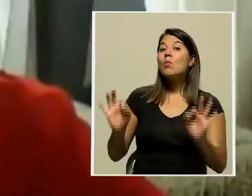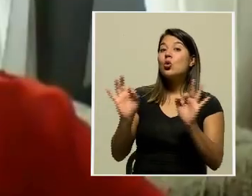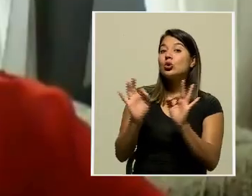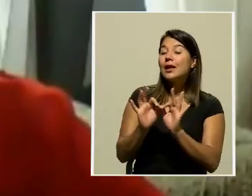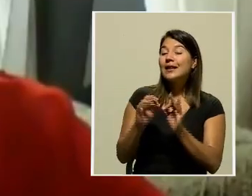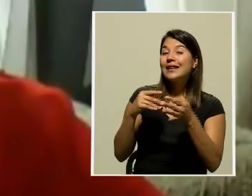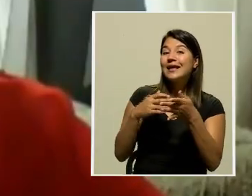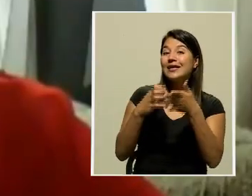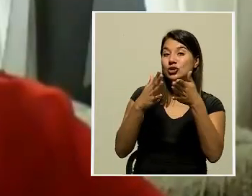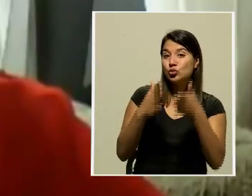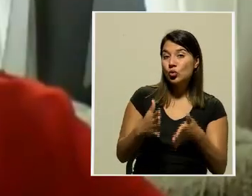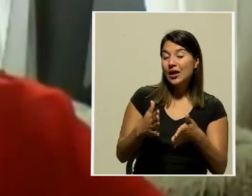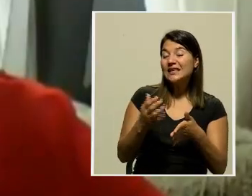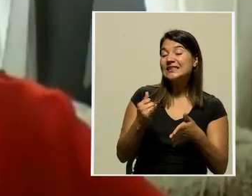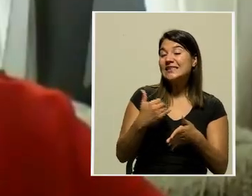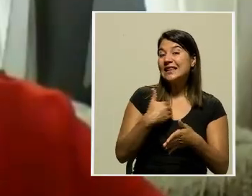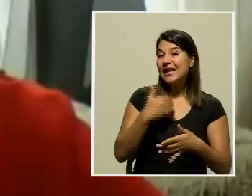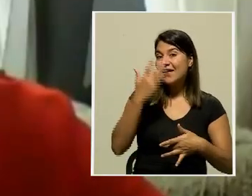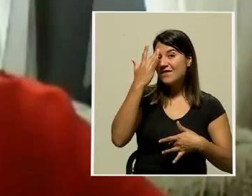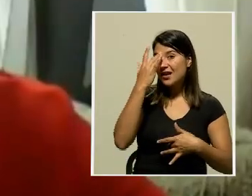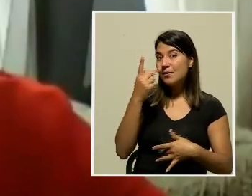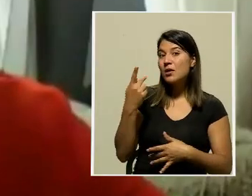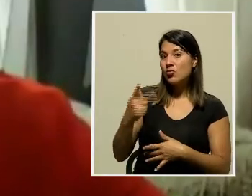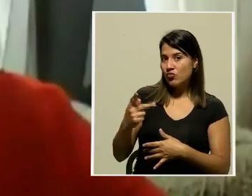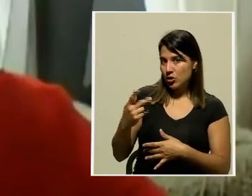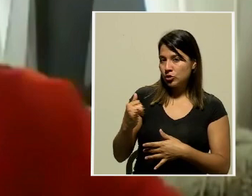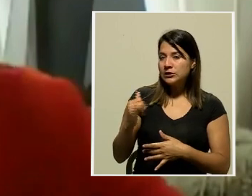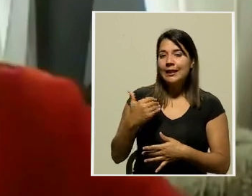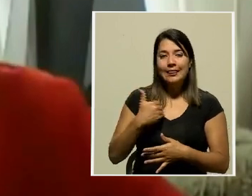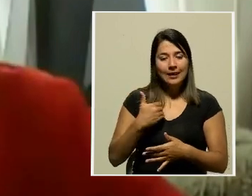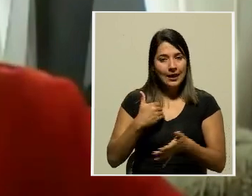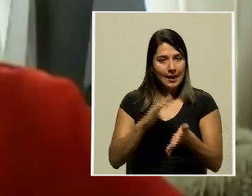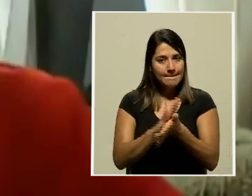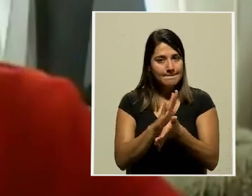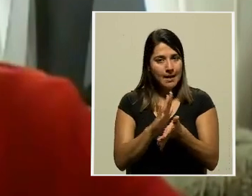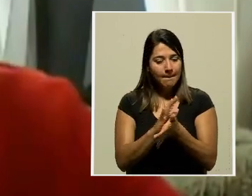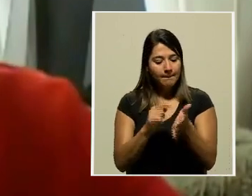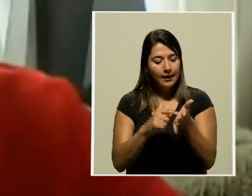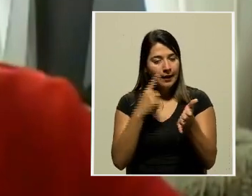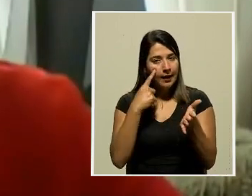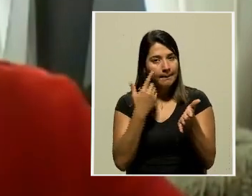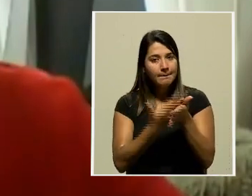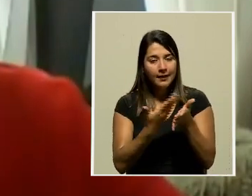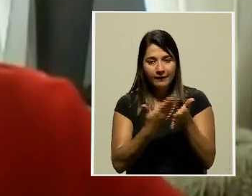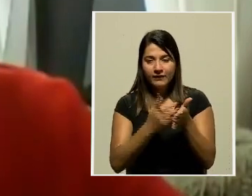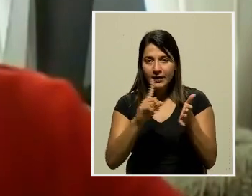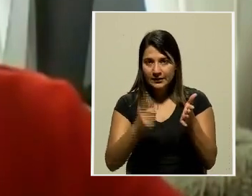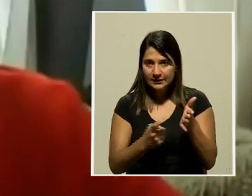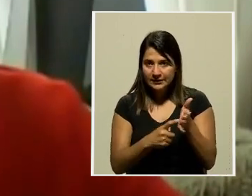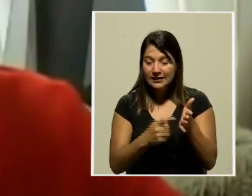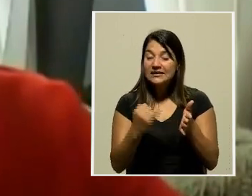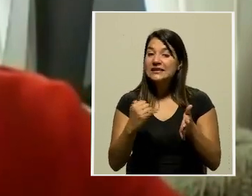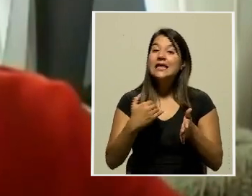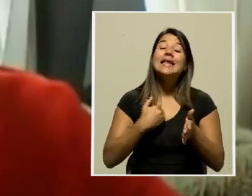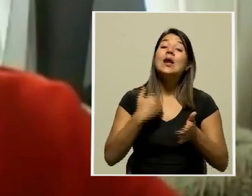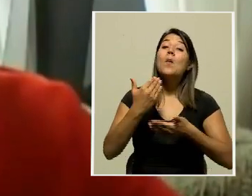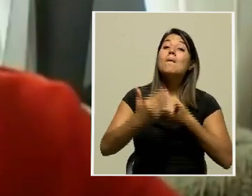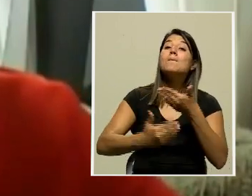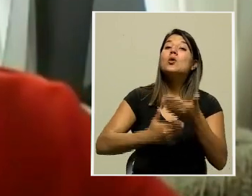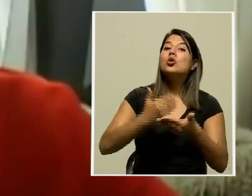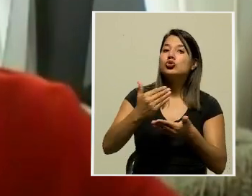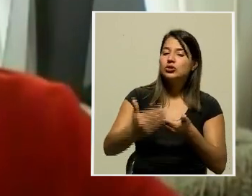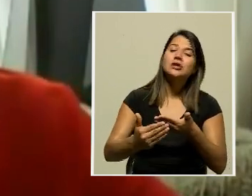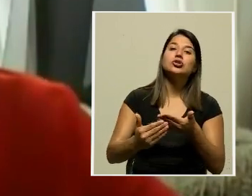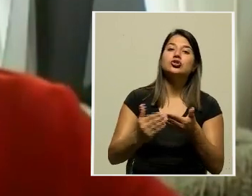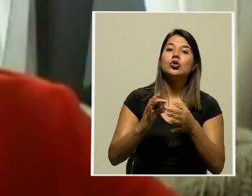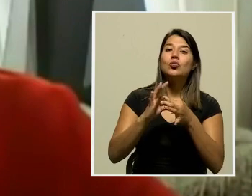estudiantes con factores de riesgo debidamente documentados, inclusive que llegan a un proceso médico en específico, precisamente yo también que